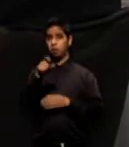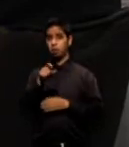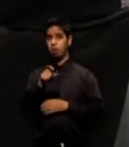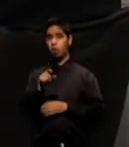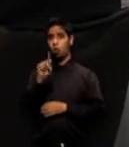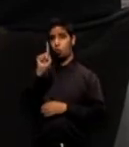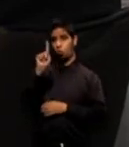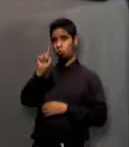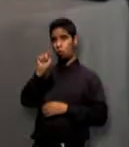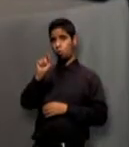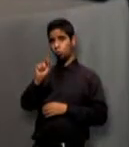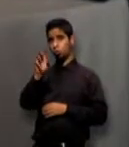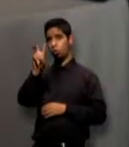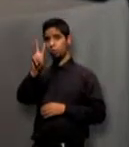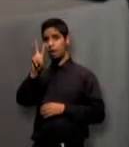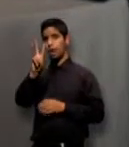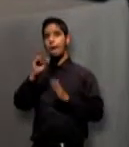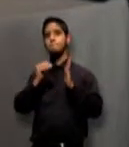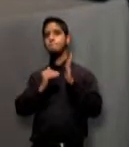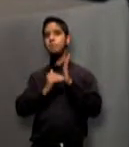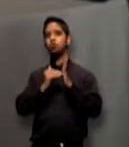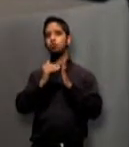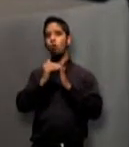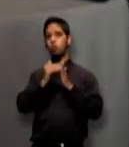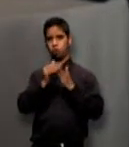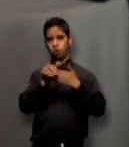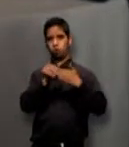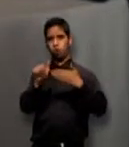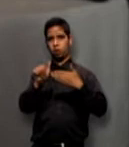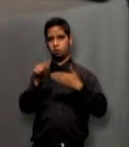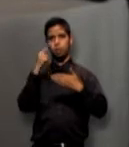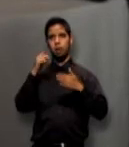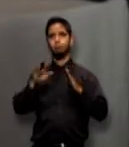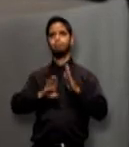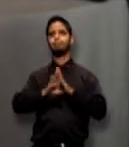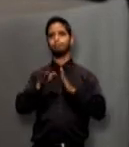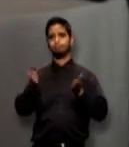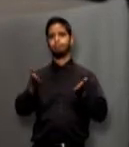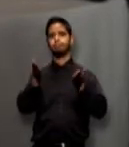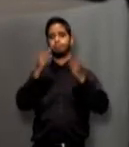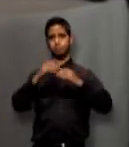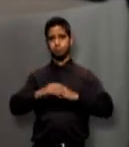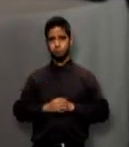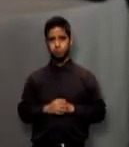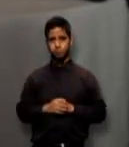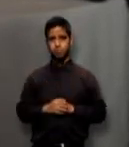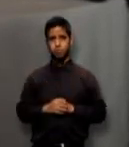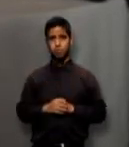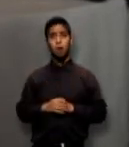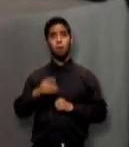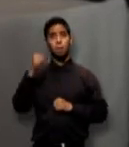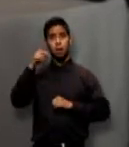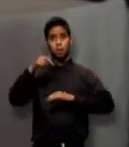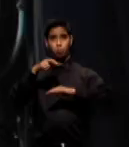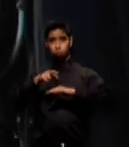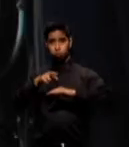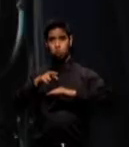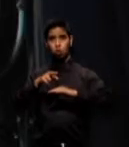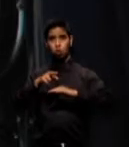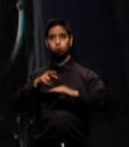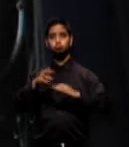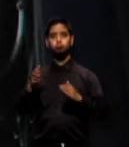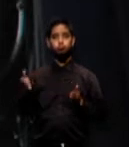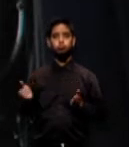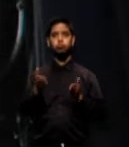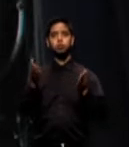billones de dólares. Asimismo, Yarezco afirmó que el desarrollo de la economía y la infraestructura de la isla descansará en el